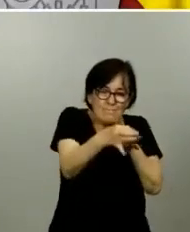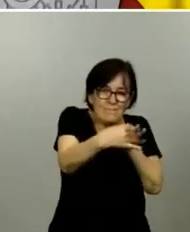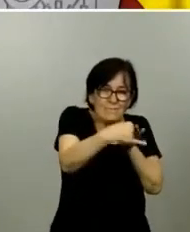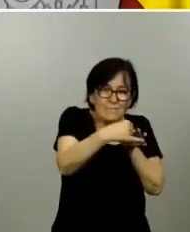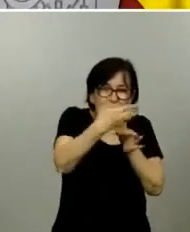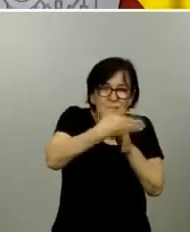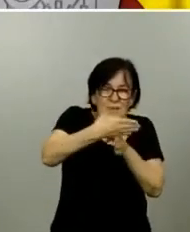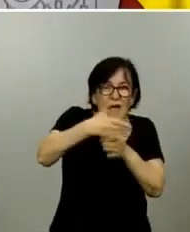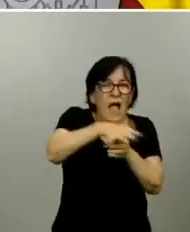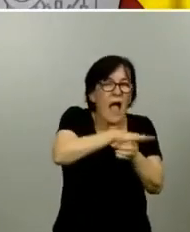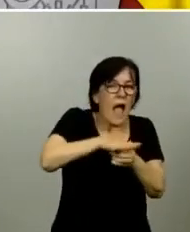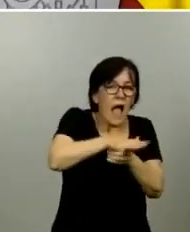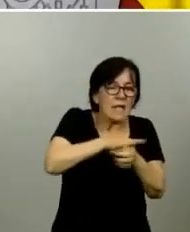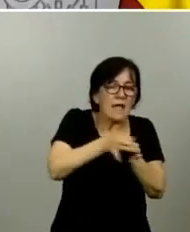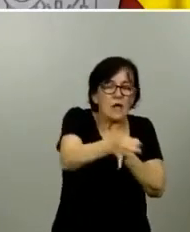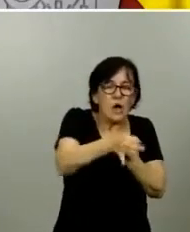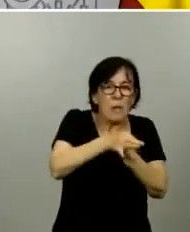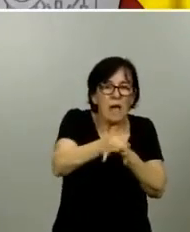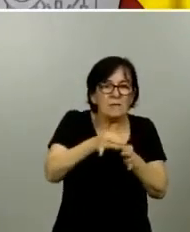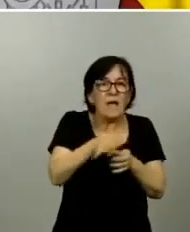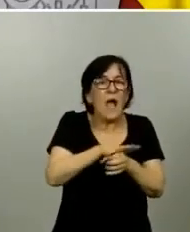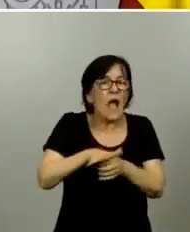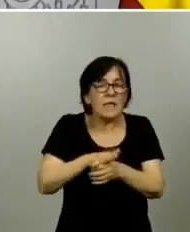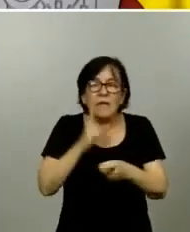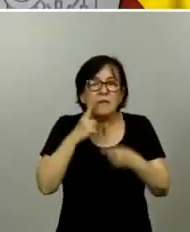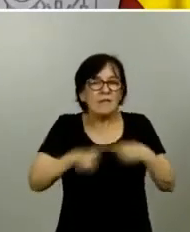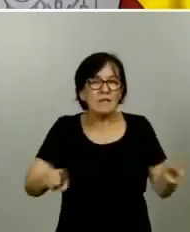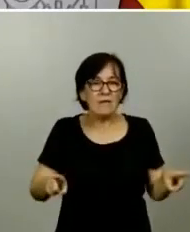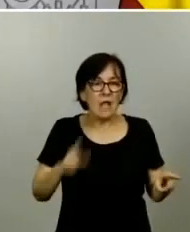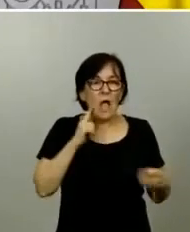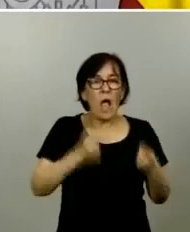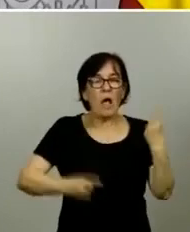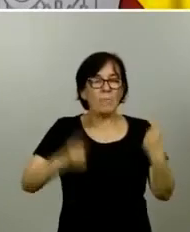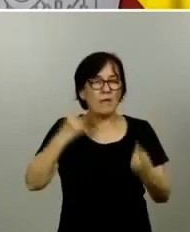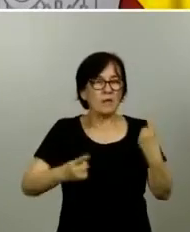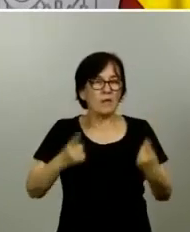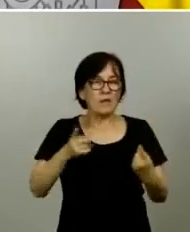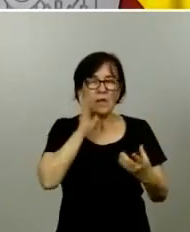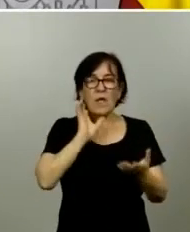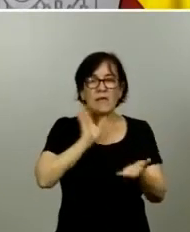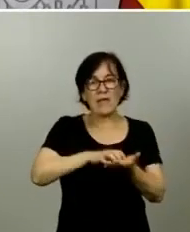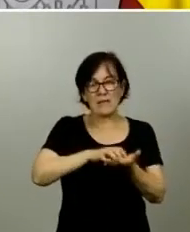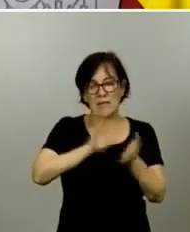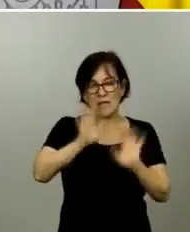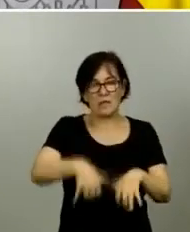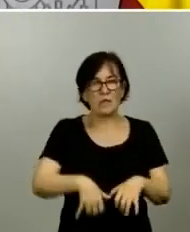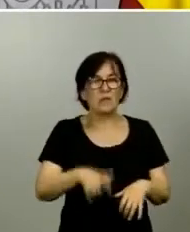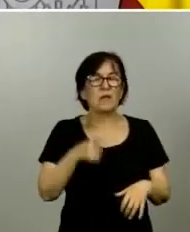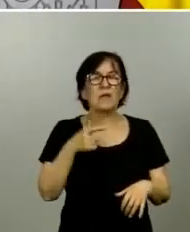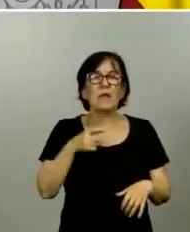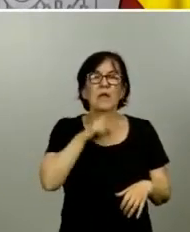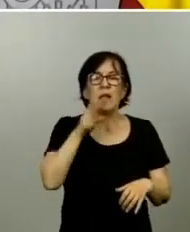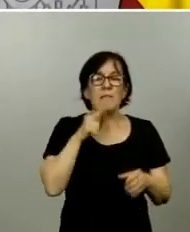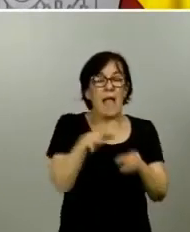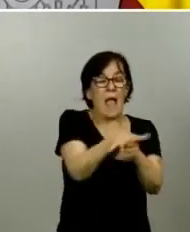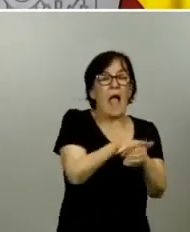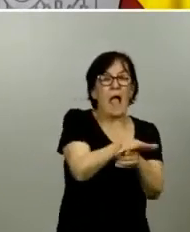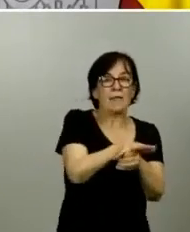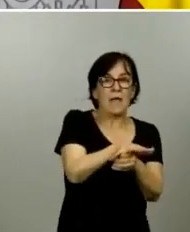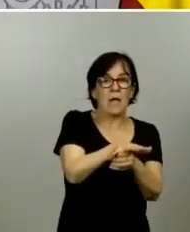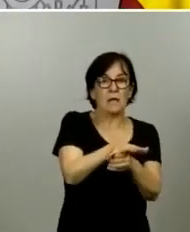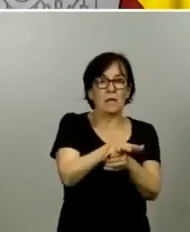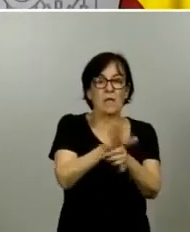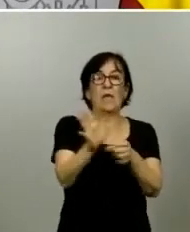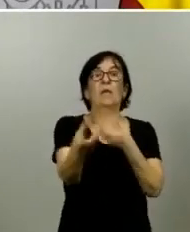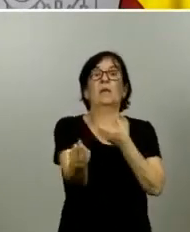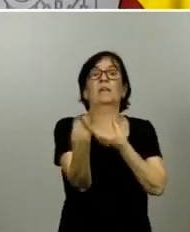sanitaria del Bierzo entre otras cosas porque al parecer algunas autoridades castellano-leonesas están hablando de área y por tanto incluyen a